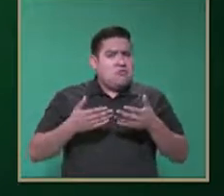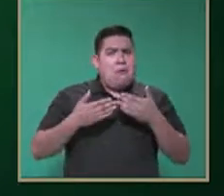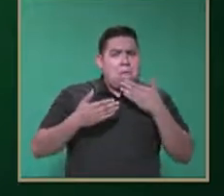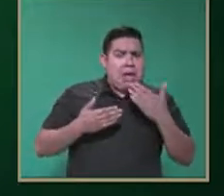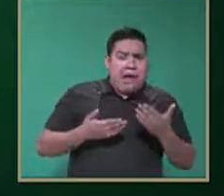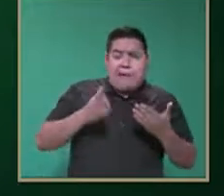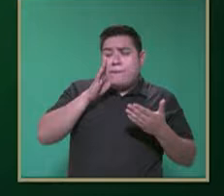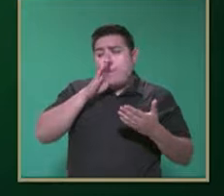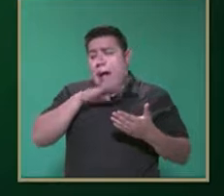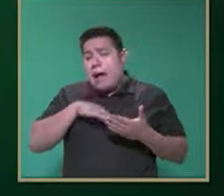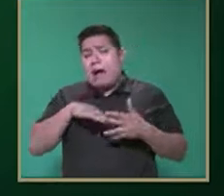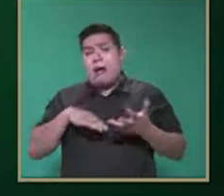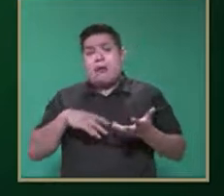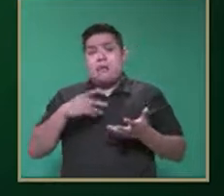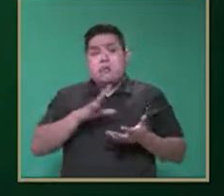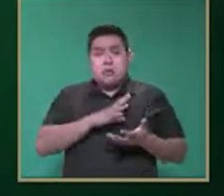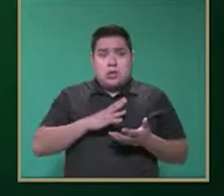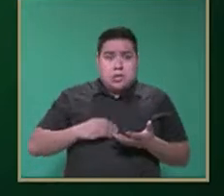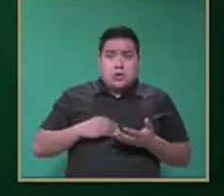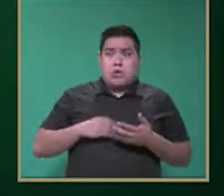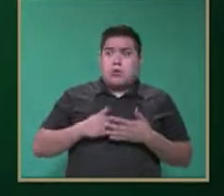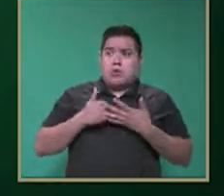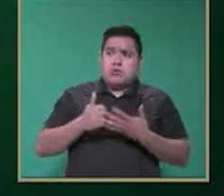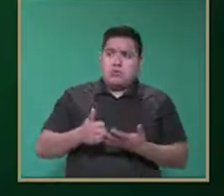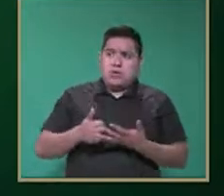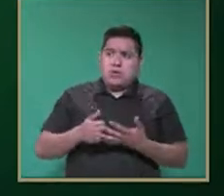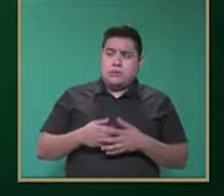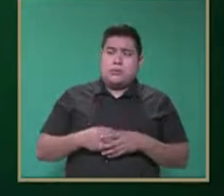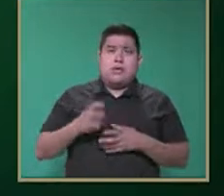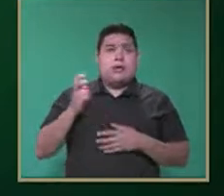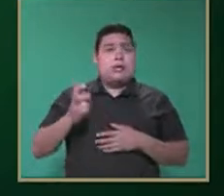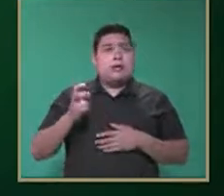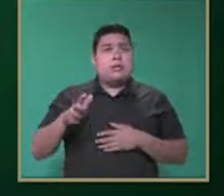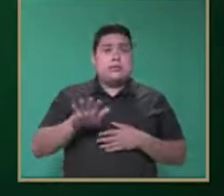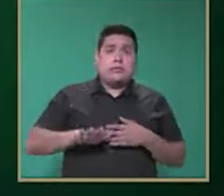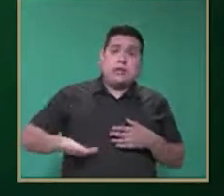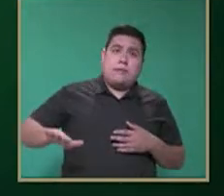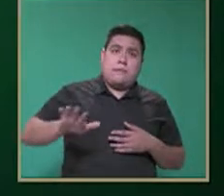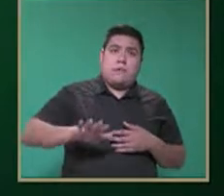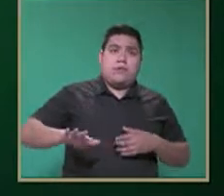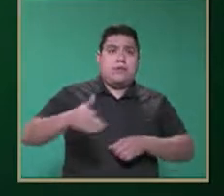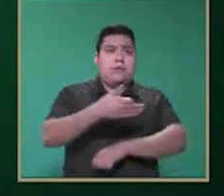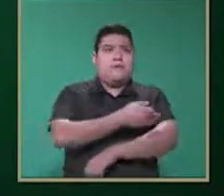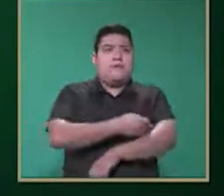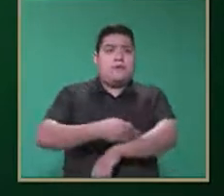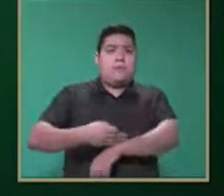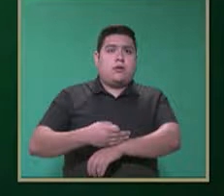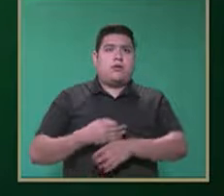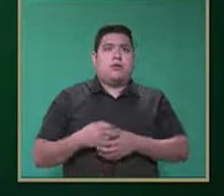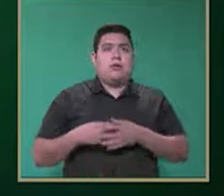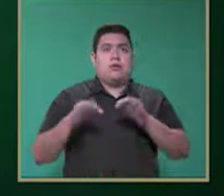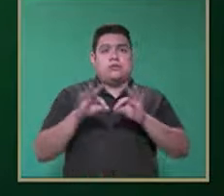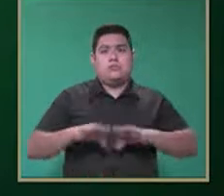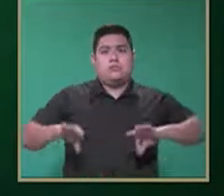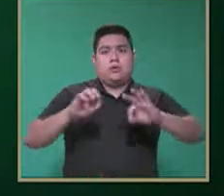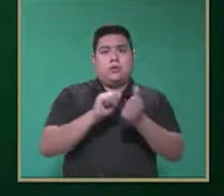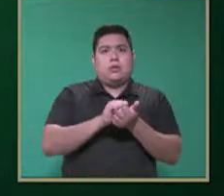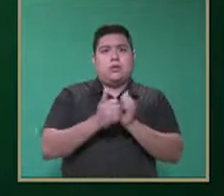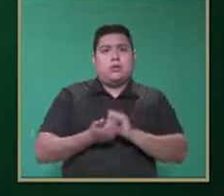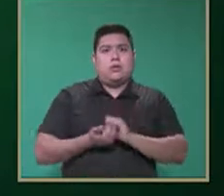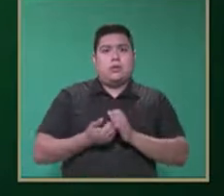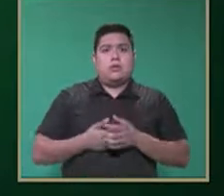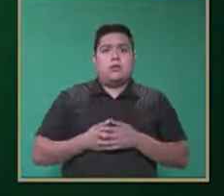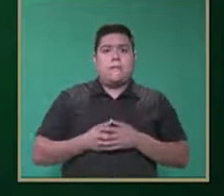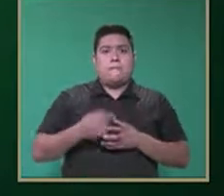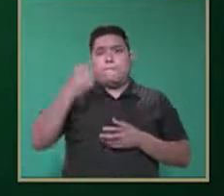mejor manera con mi hijo, con TEA. Pues precisamente ese ambiente familiar es el que vamos a adecuar para